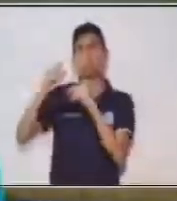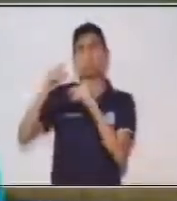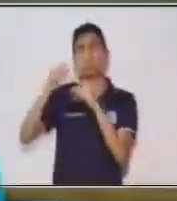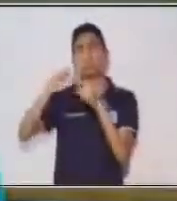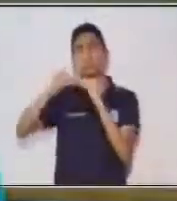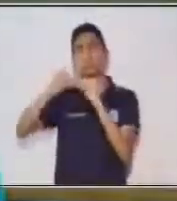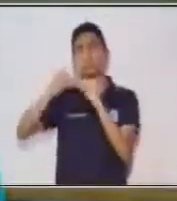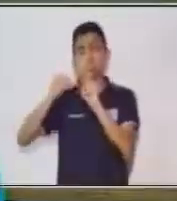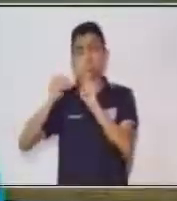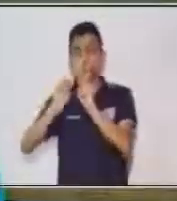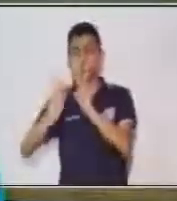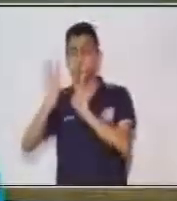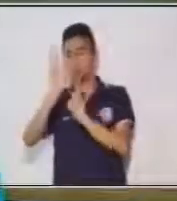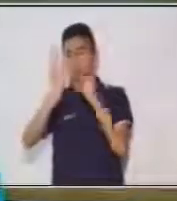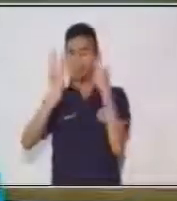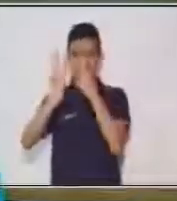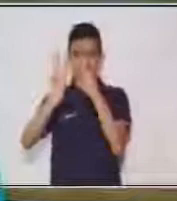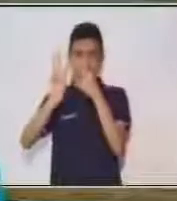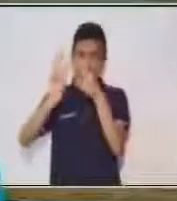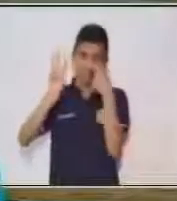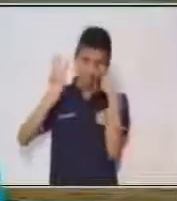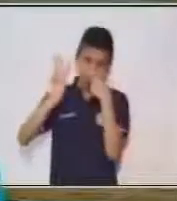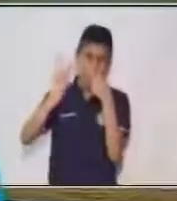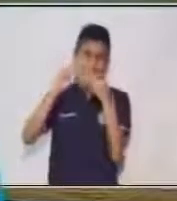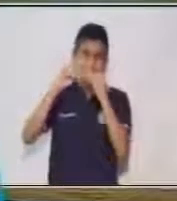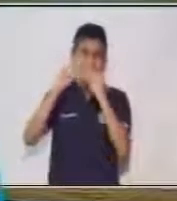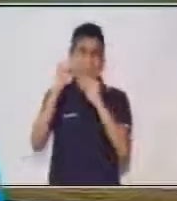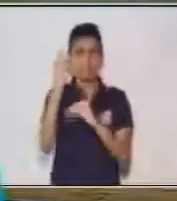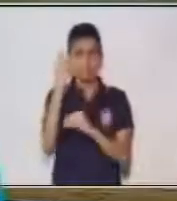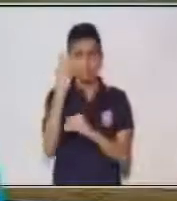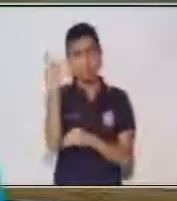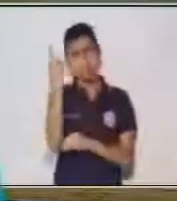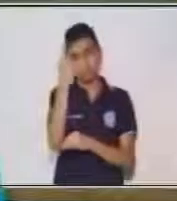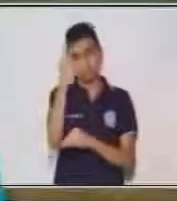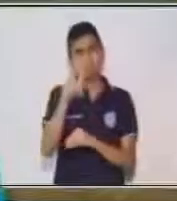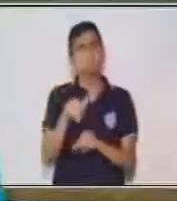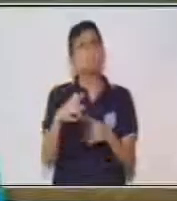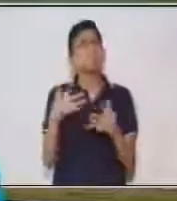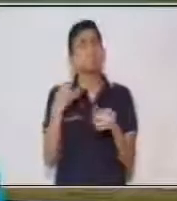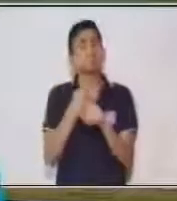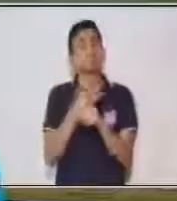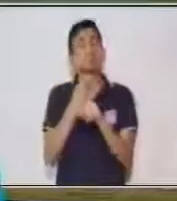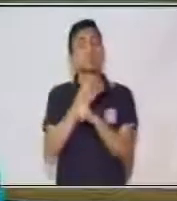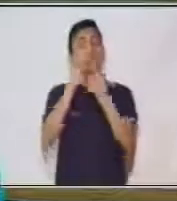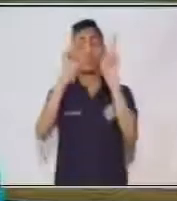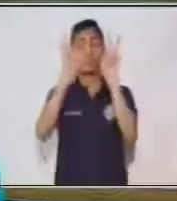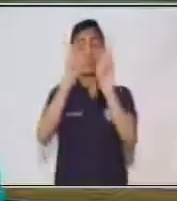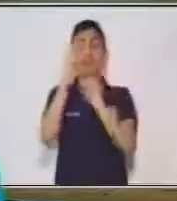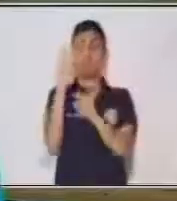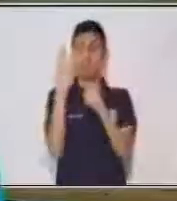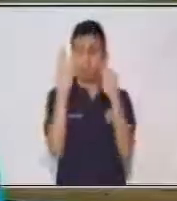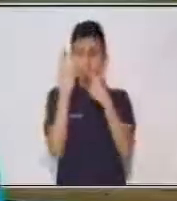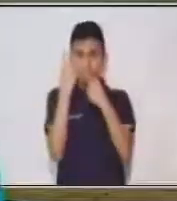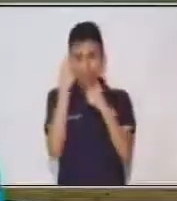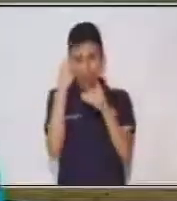cubo y es el número tres. Ahora, ya vamos a aplicar este tema.